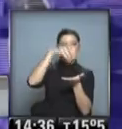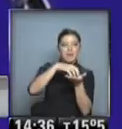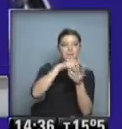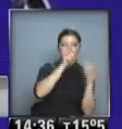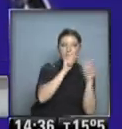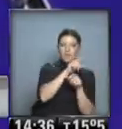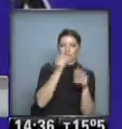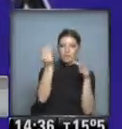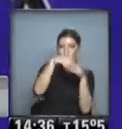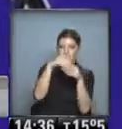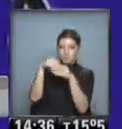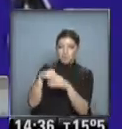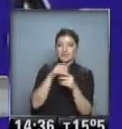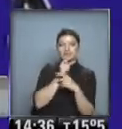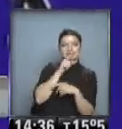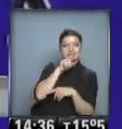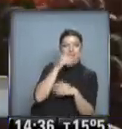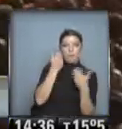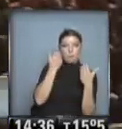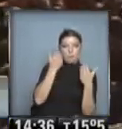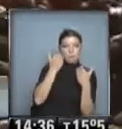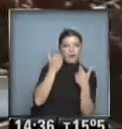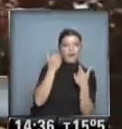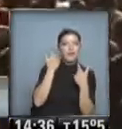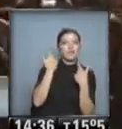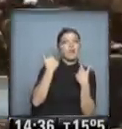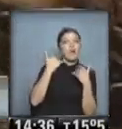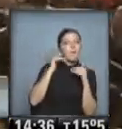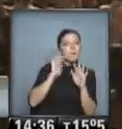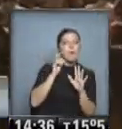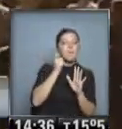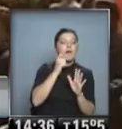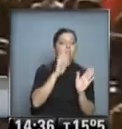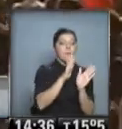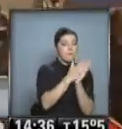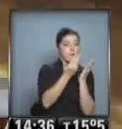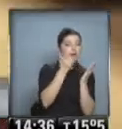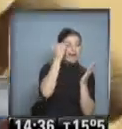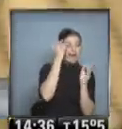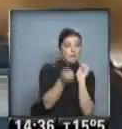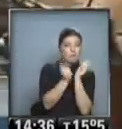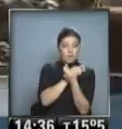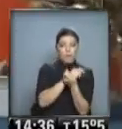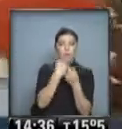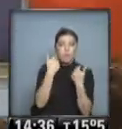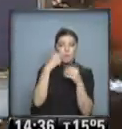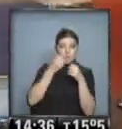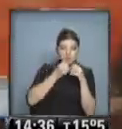consolidar su liderazgo en el Congreso, podría incluso impulsar anticipadamente el proyecto de reforma constitucional.